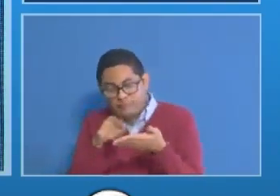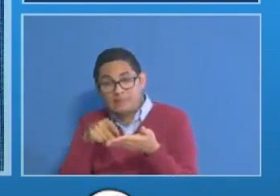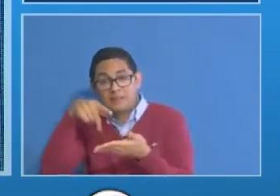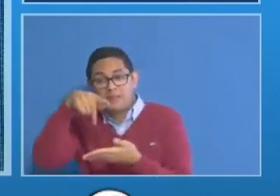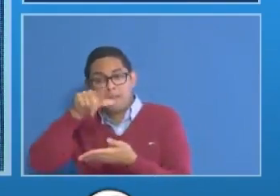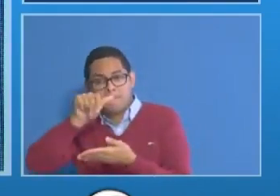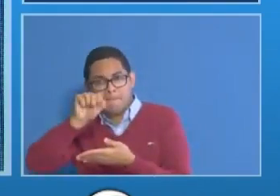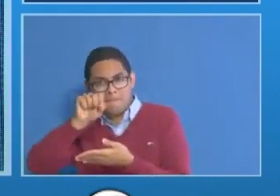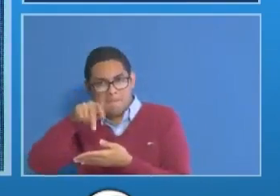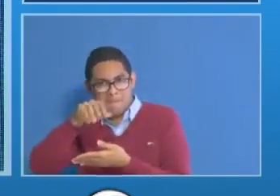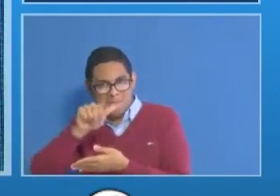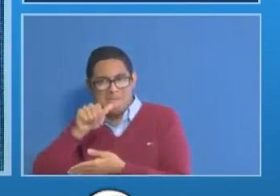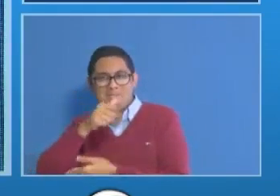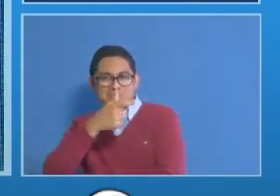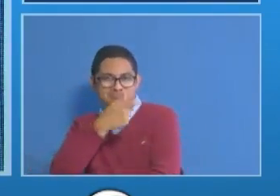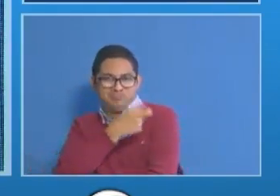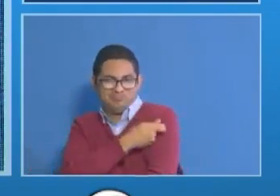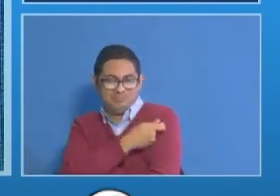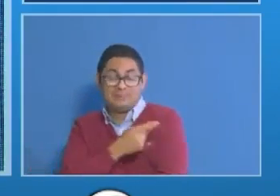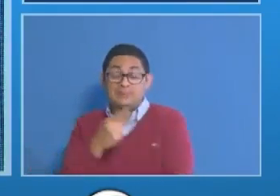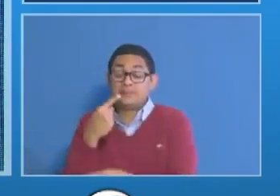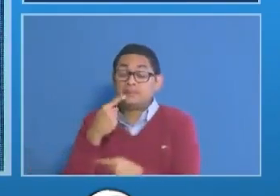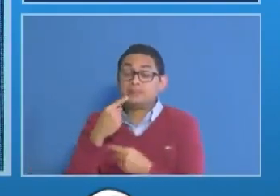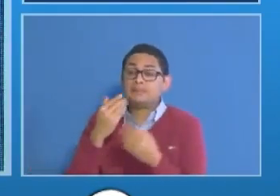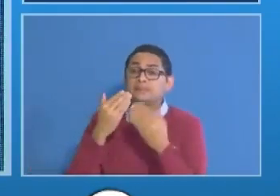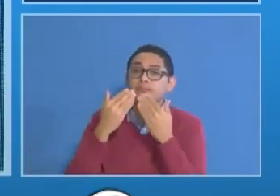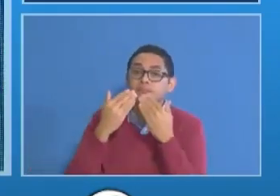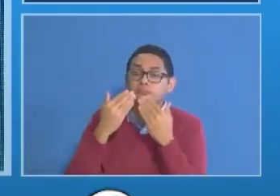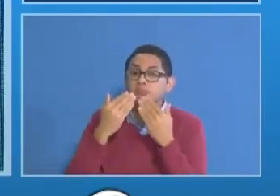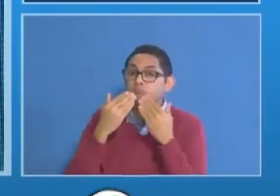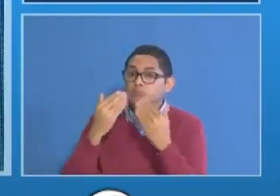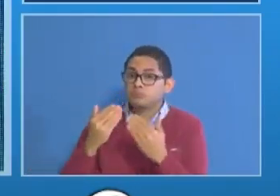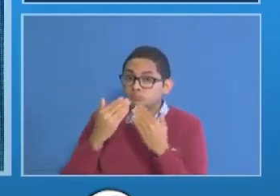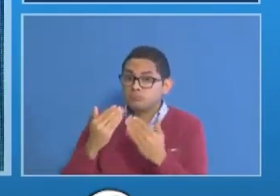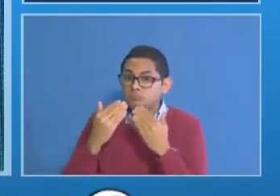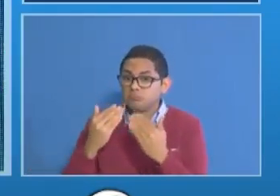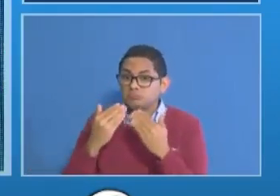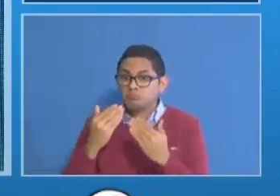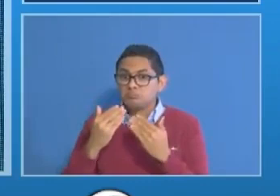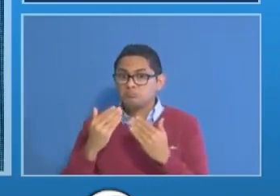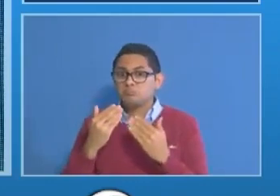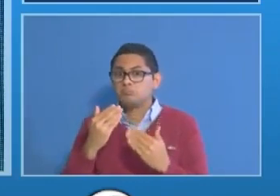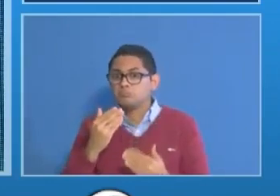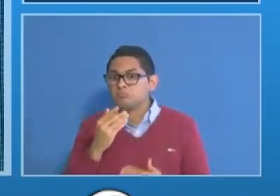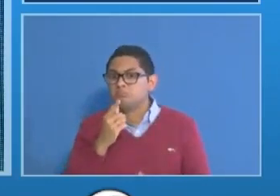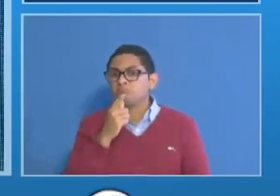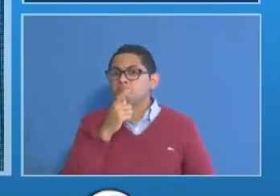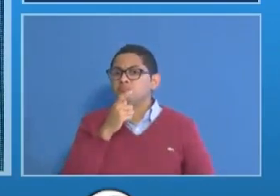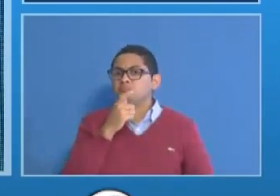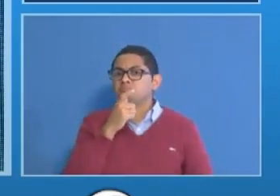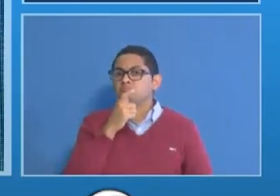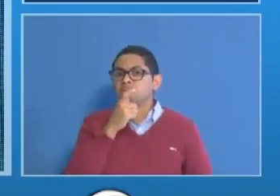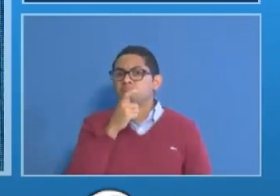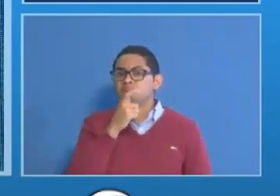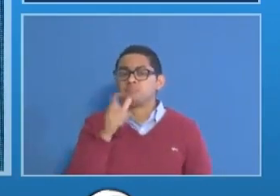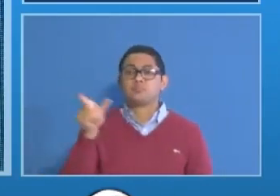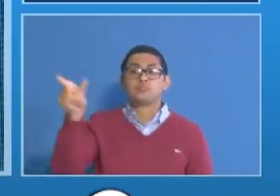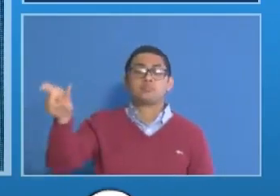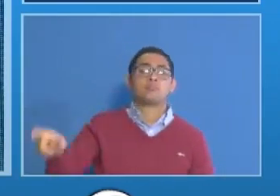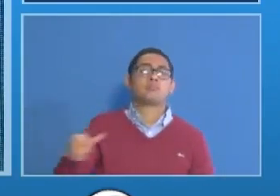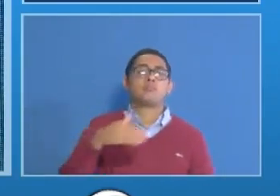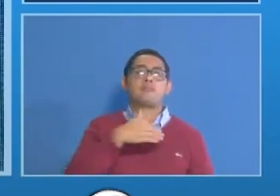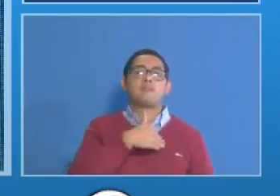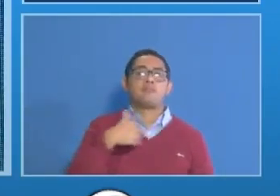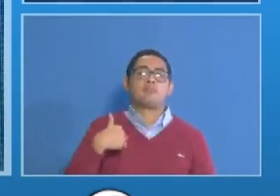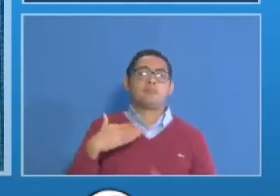el ser el primer voluntario para donar sangre al ministro